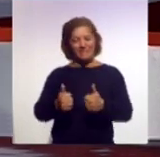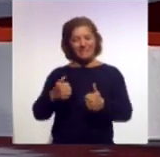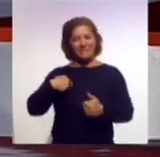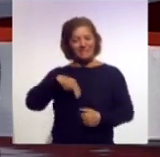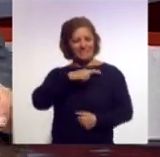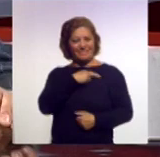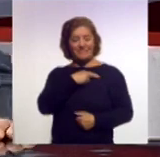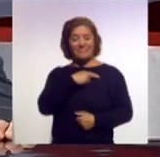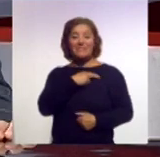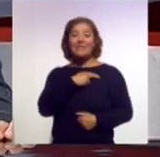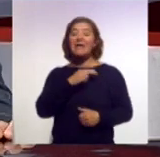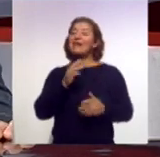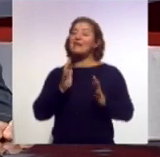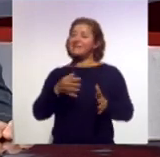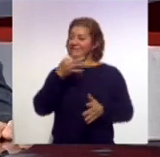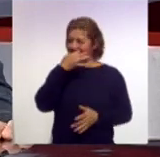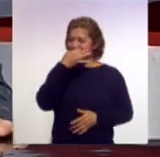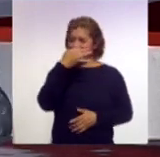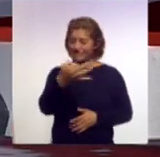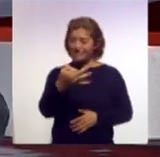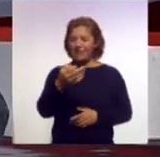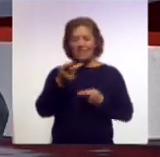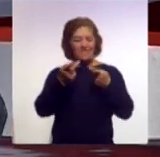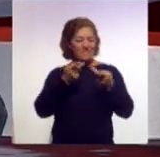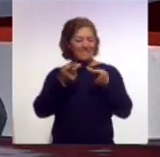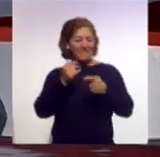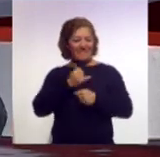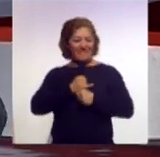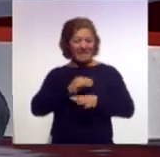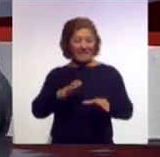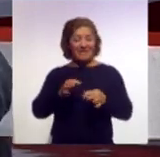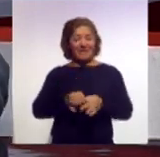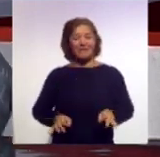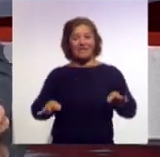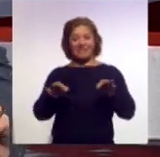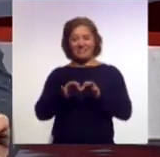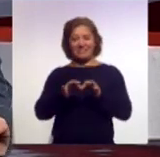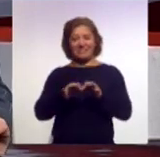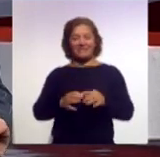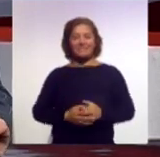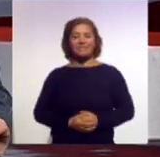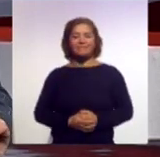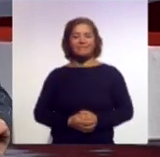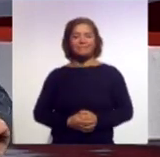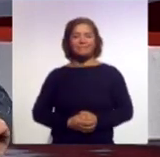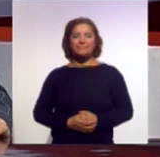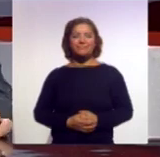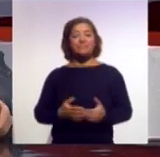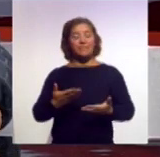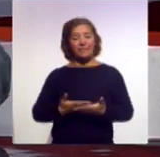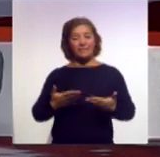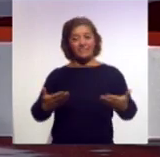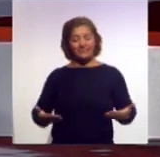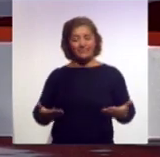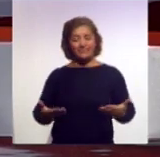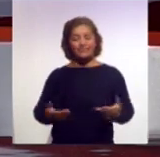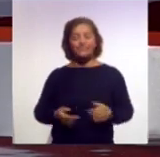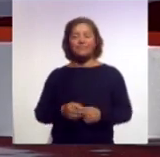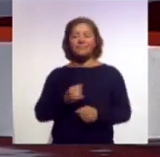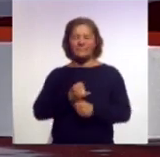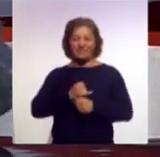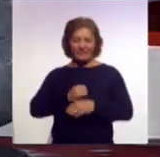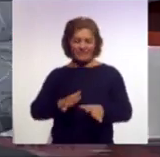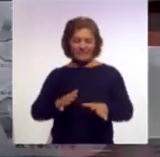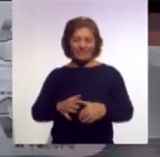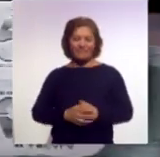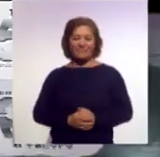porque ya le digo, le hemos preparado información importante. Vámonos, ¿qué le parece a la información?